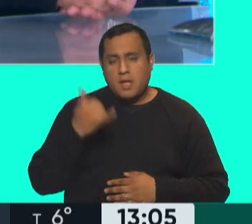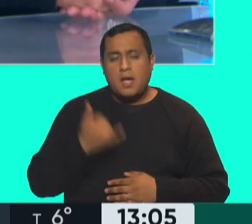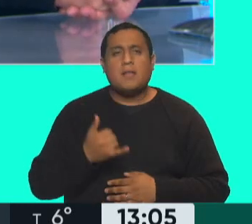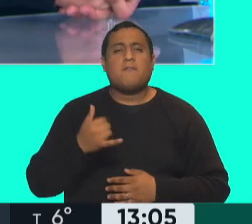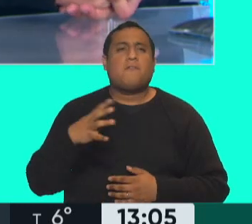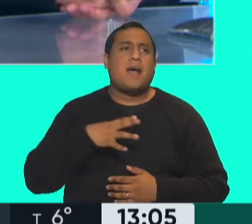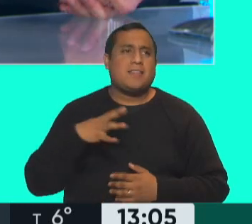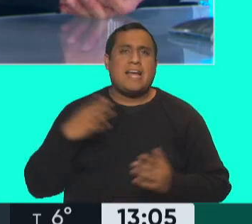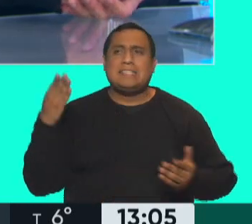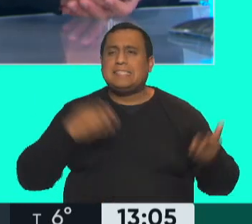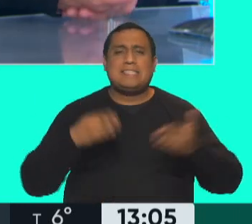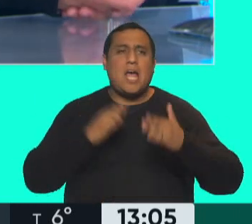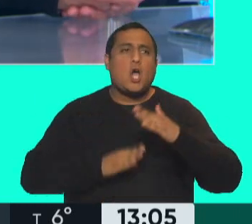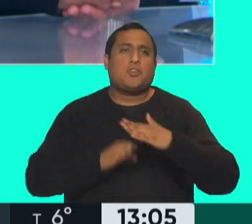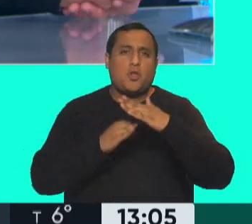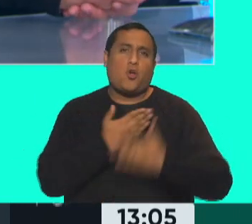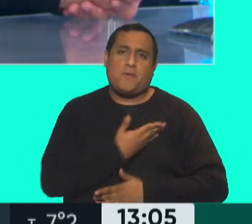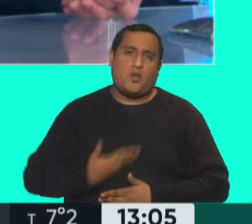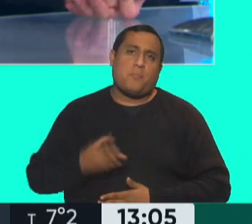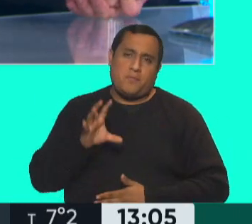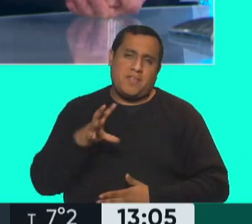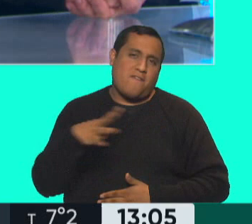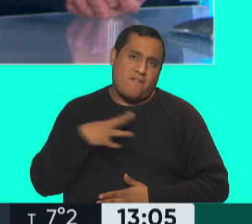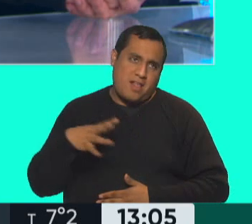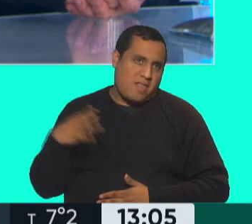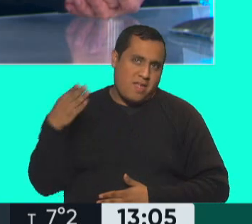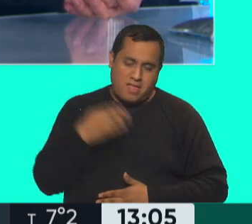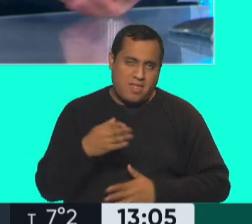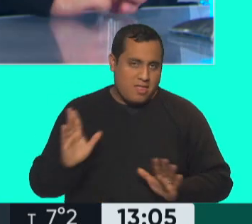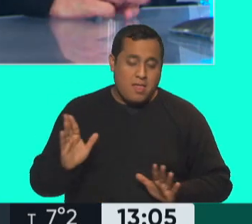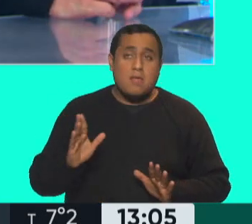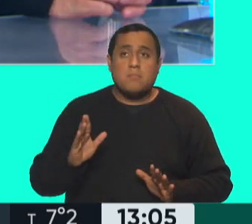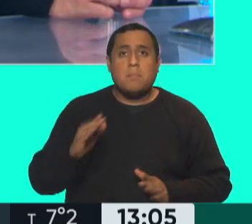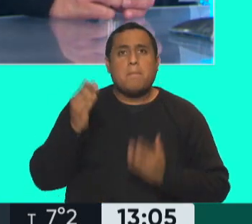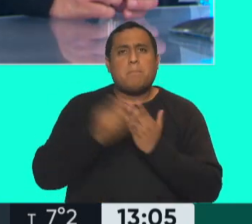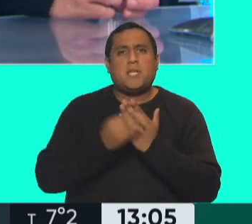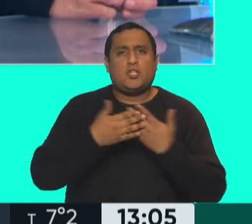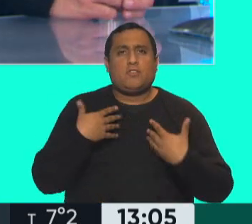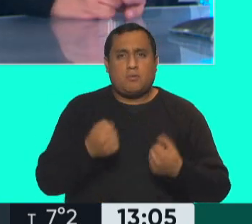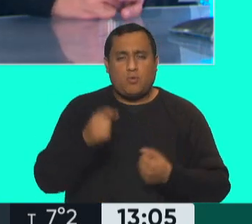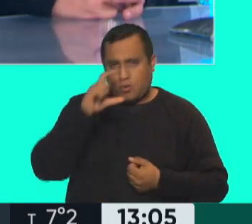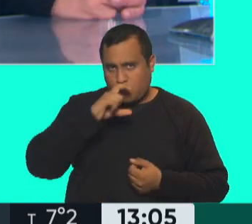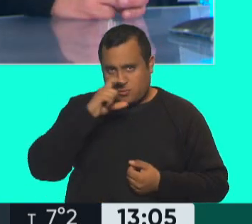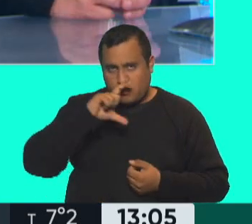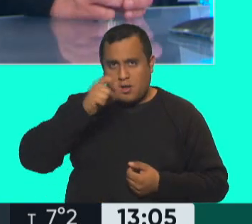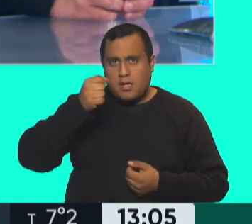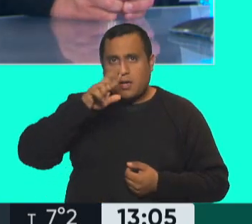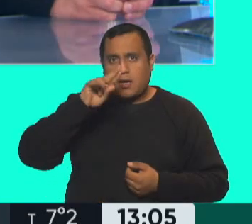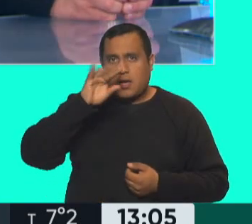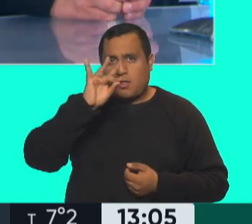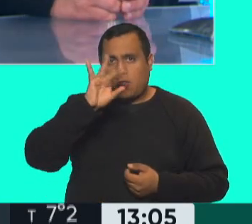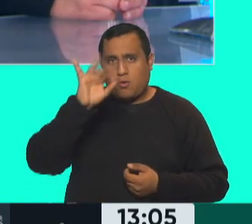encuentro de las autoridades del gobierno provincial. Tuvimos la posibilidad de charlar con el Ministro de Salud de Corrientes, Ricardo Cardoso, porque